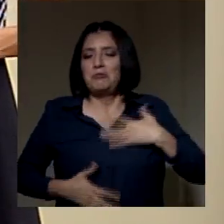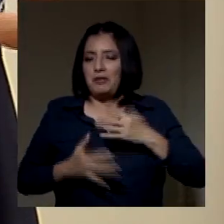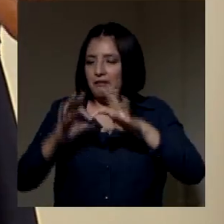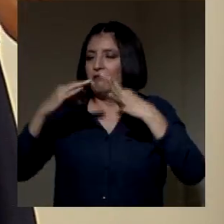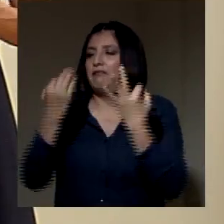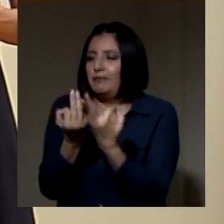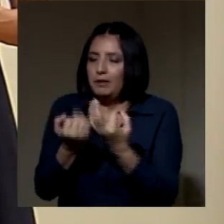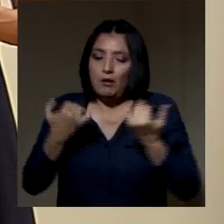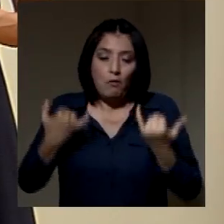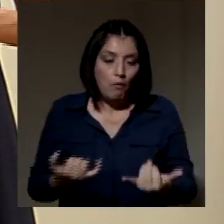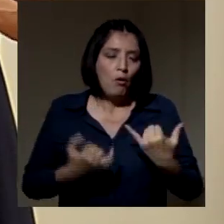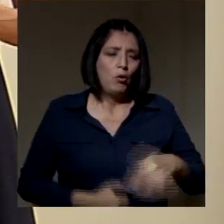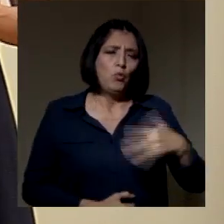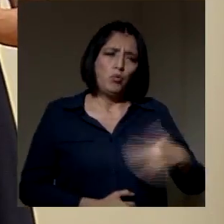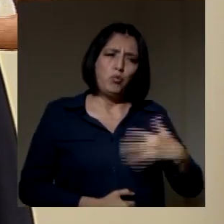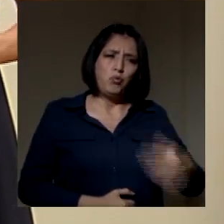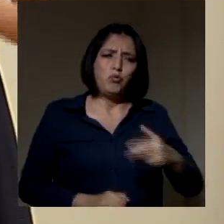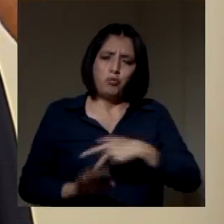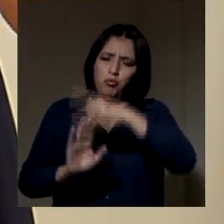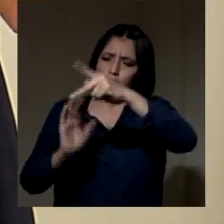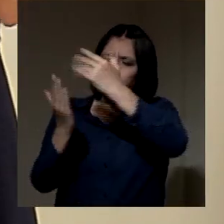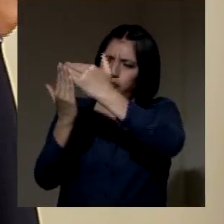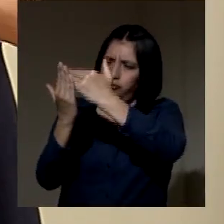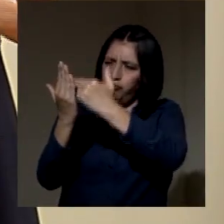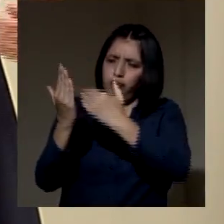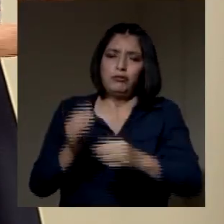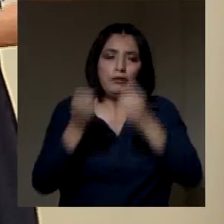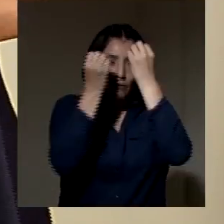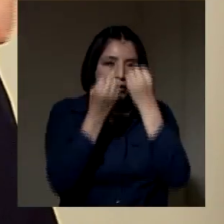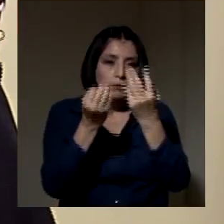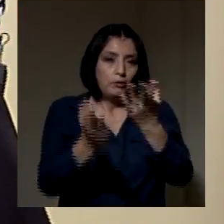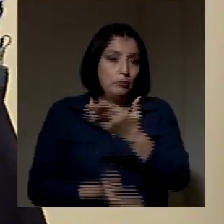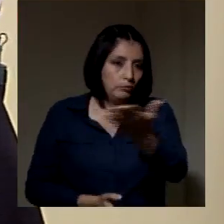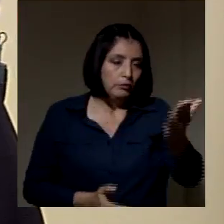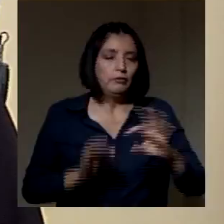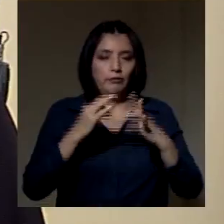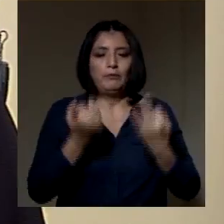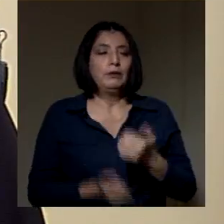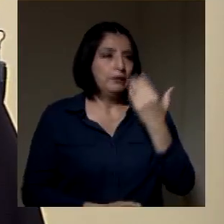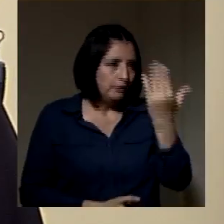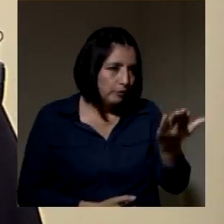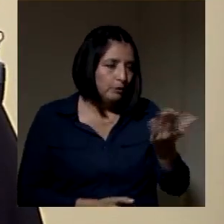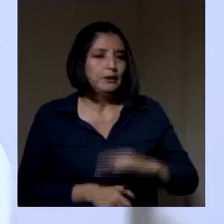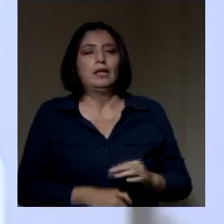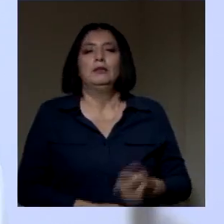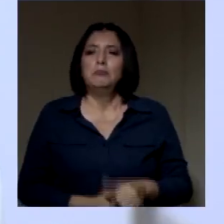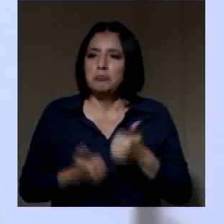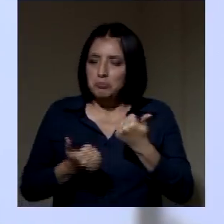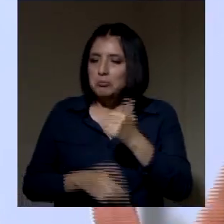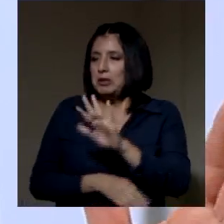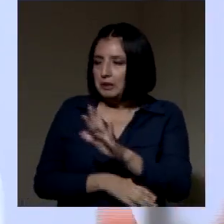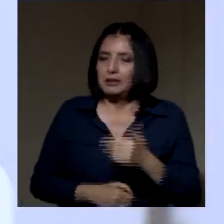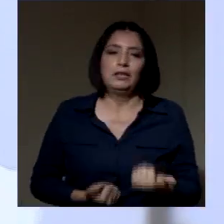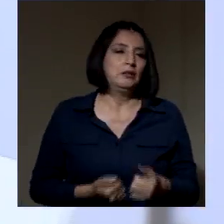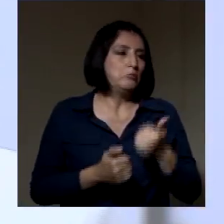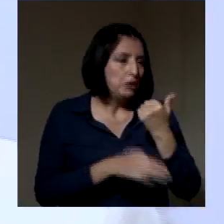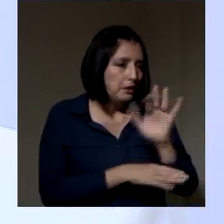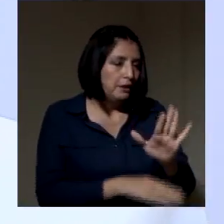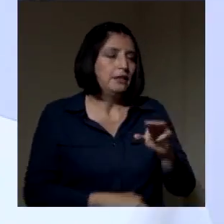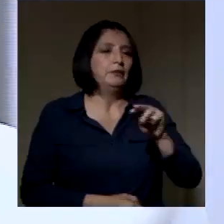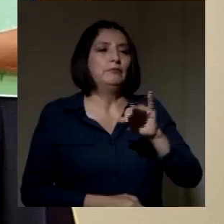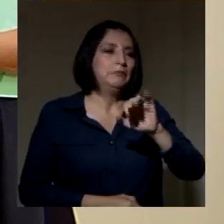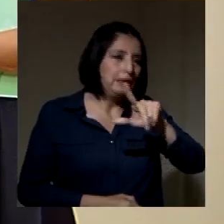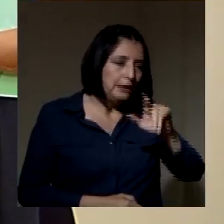Hoy tenemos un gran programa lleno de información para usted y toda su familia. Mi Doc, ¿cómo está? Muy buenas tardes. Milen, muy buenas